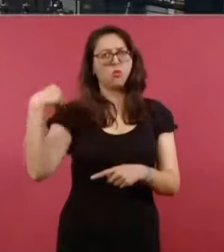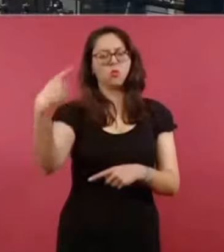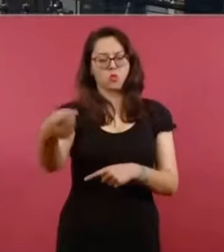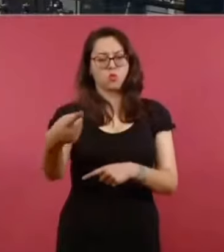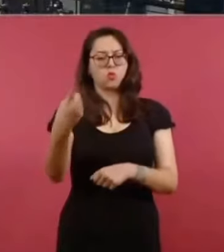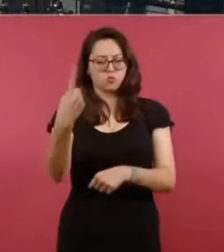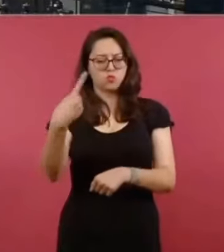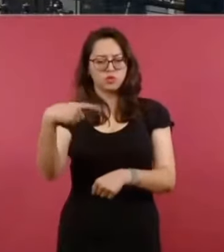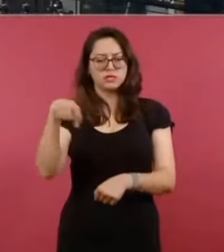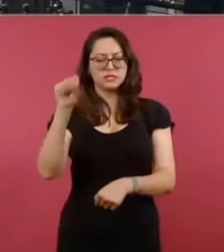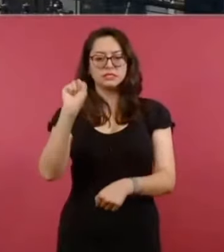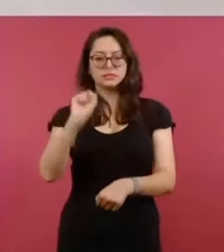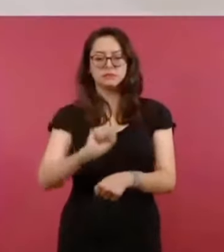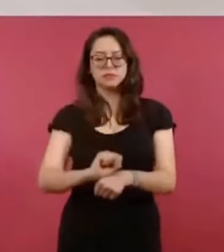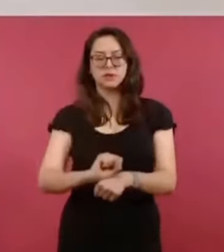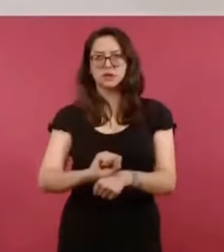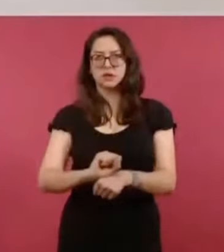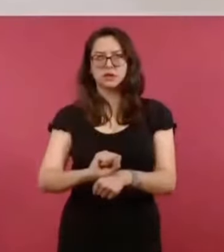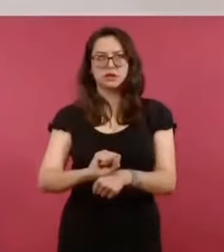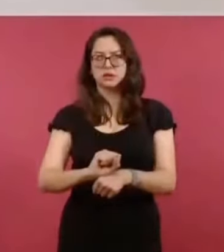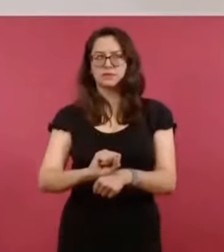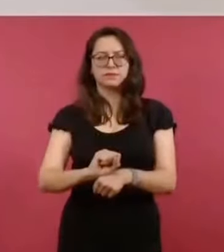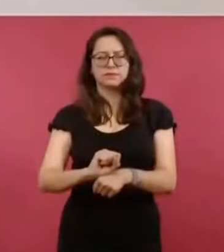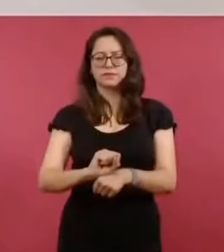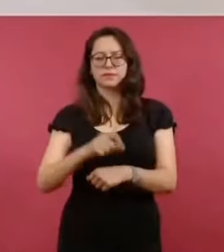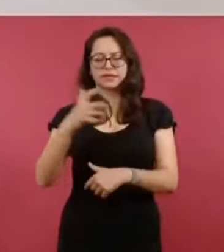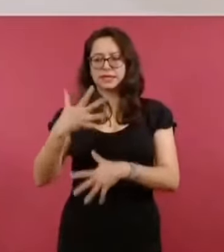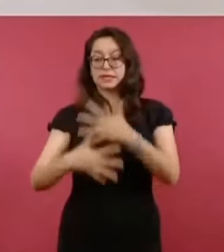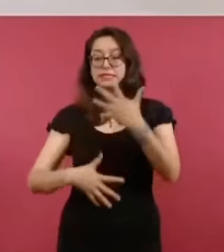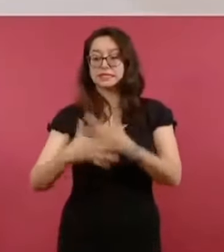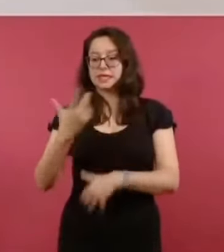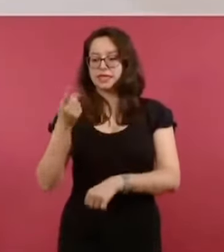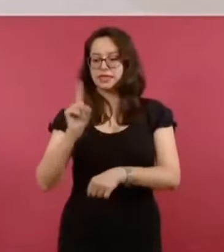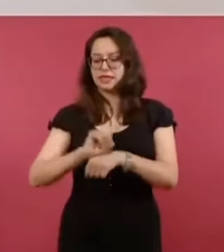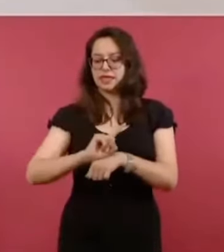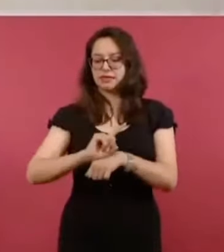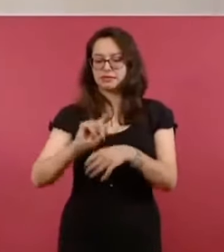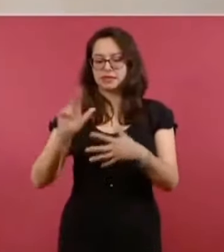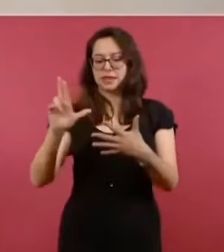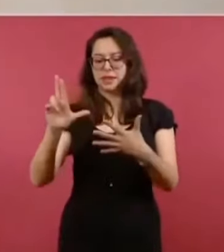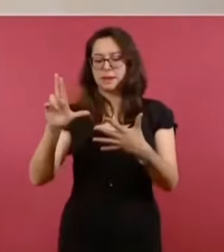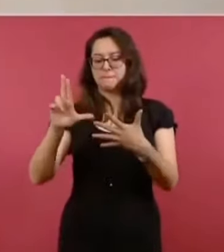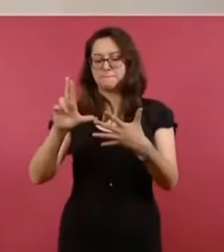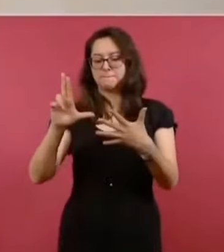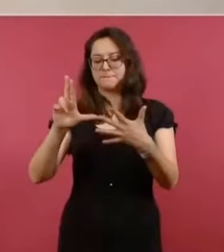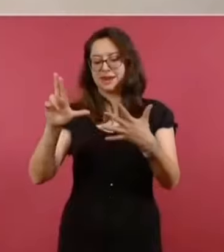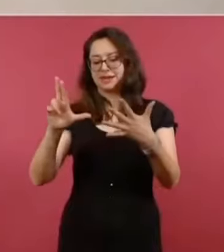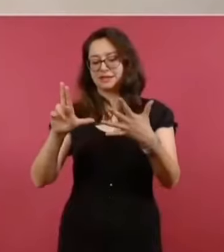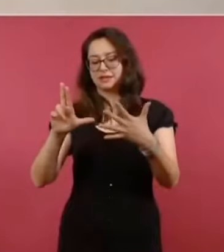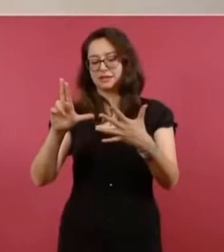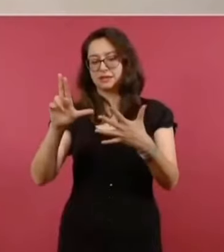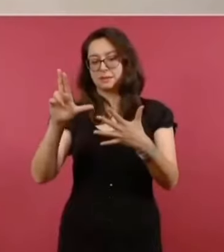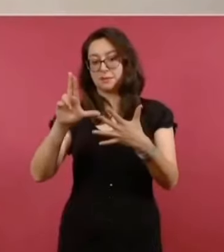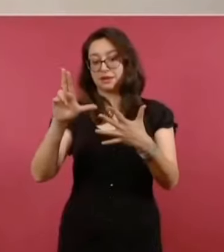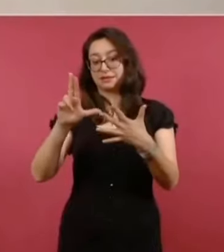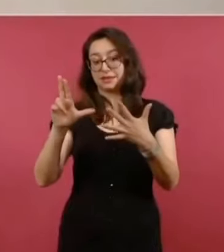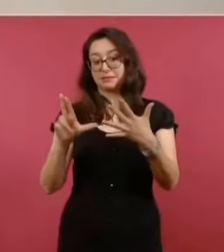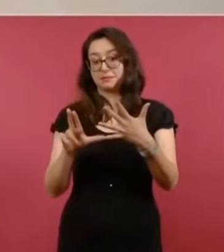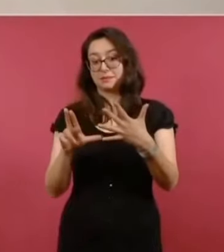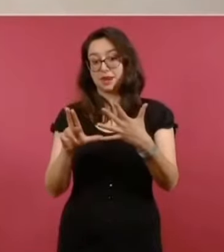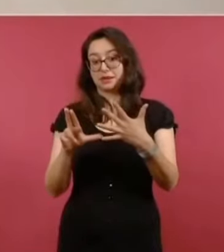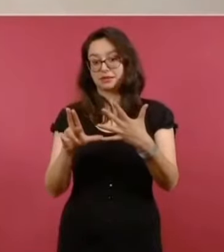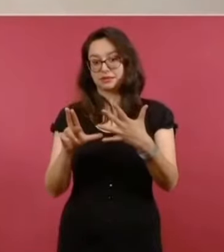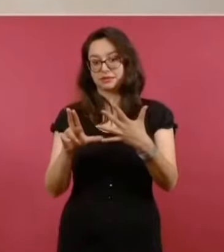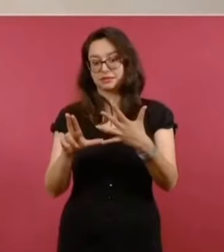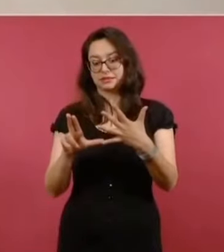cuando, como es cada 15 días lo del informe de salud, les queremos exponer cómo vamos en el